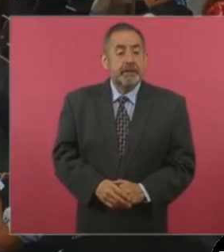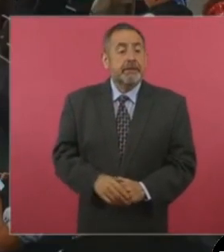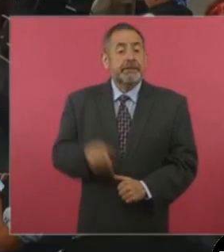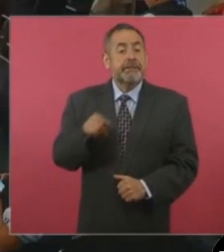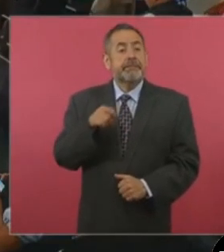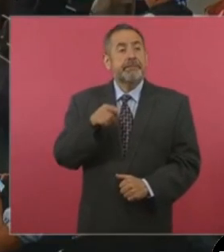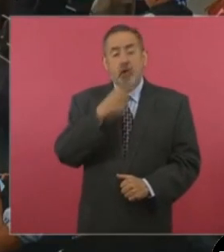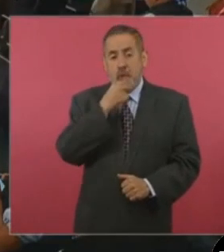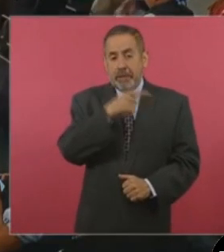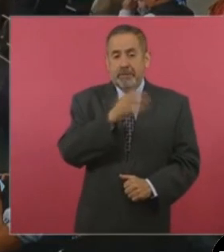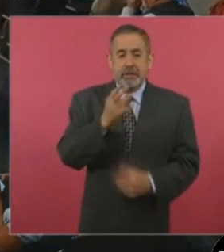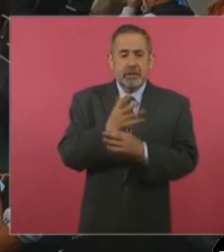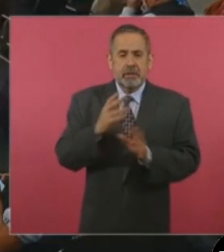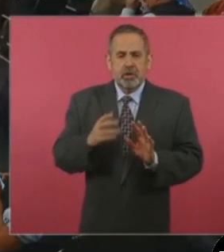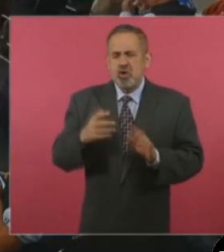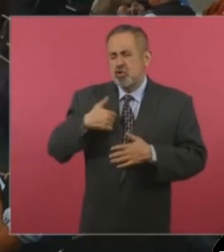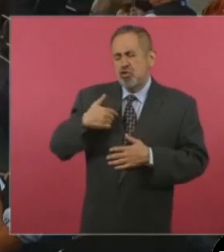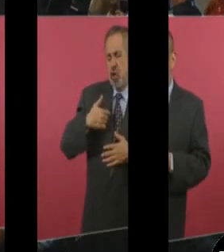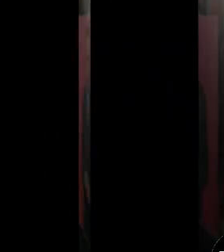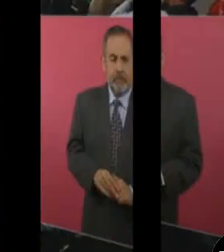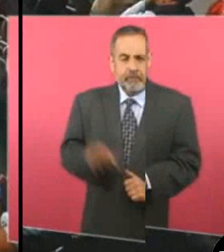no ser político.